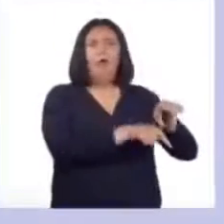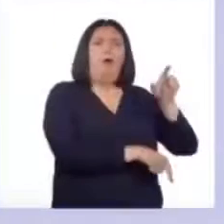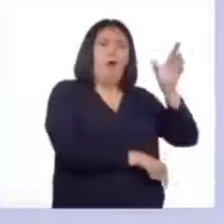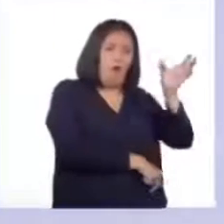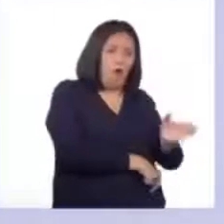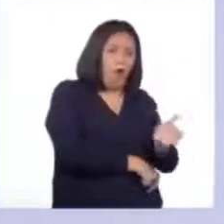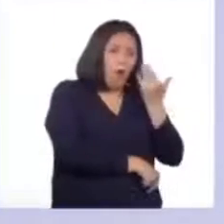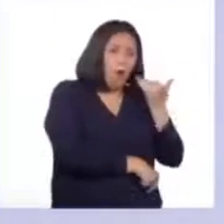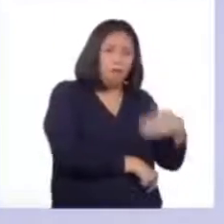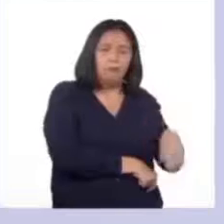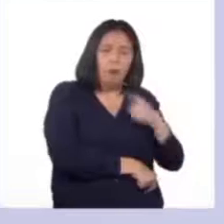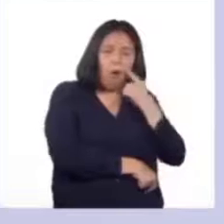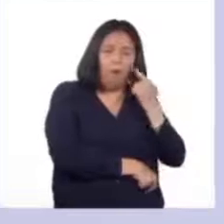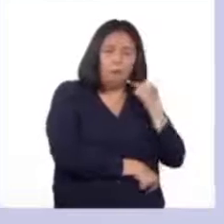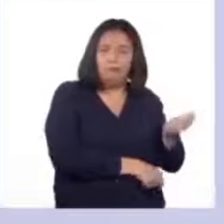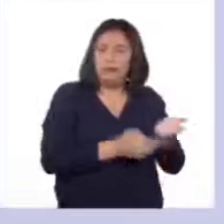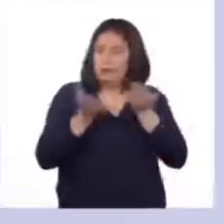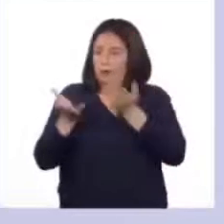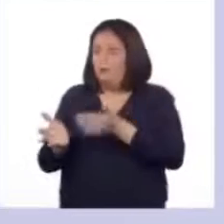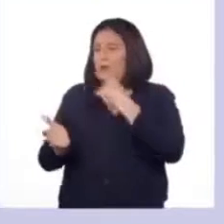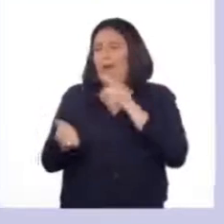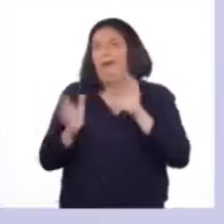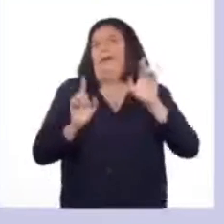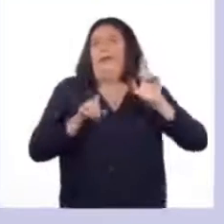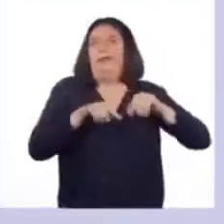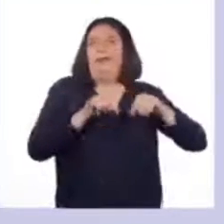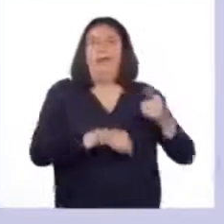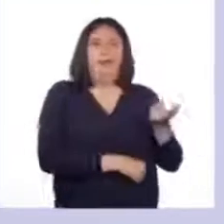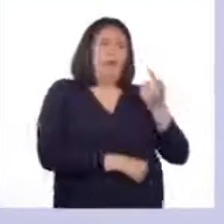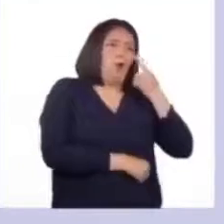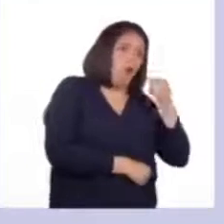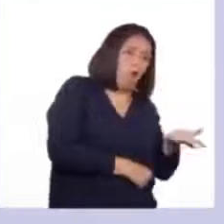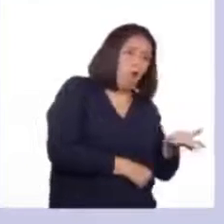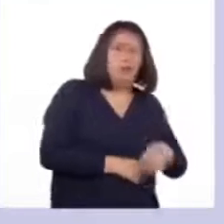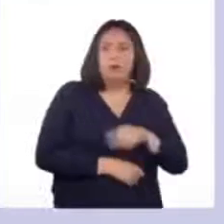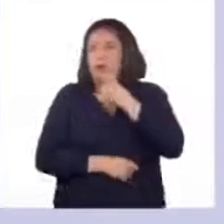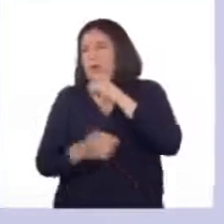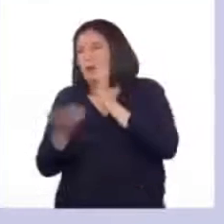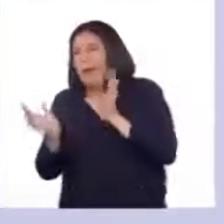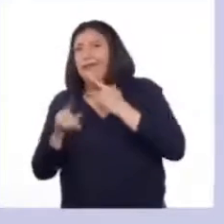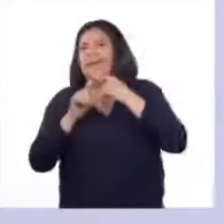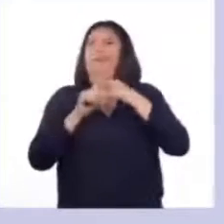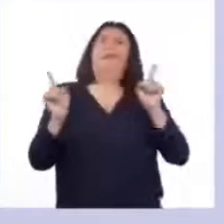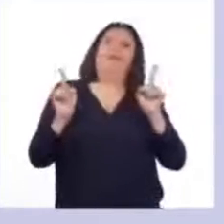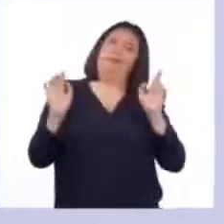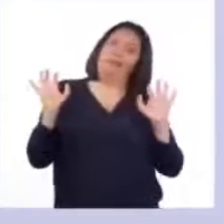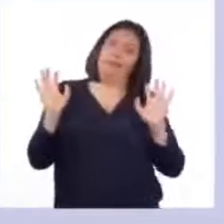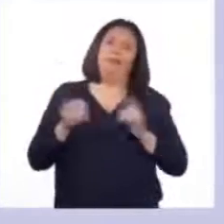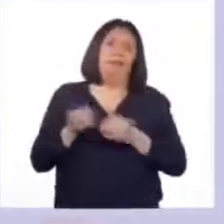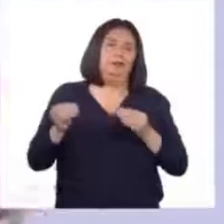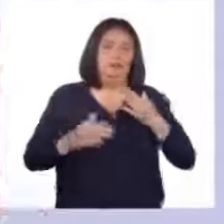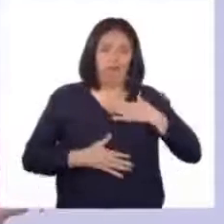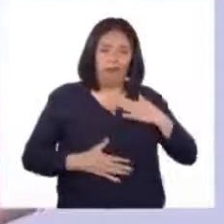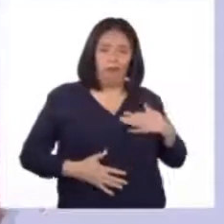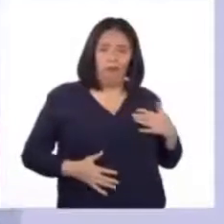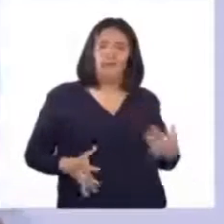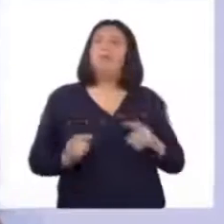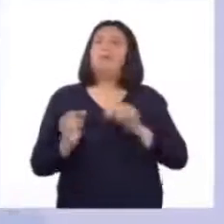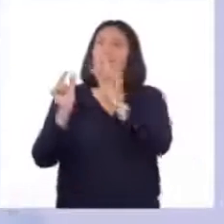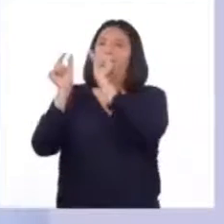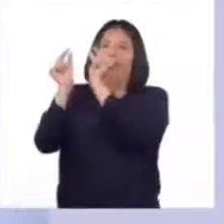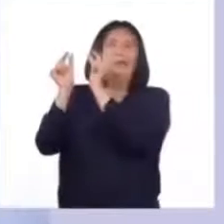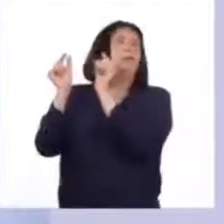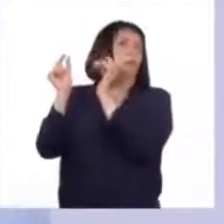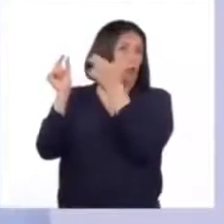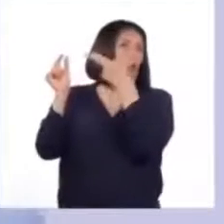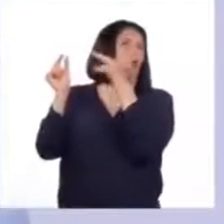mujeres, porque dependiendo si eres chico o chica, estas hormonas actuarán en distintas partes del cuerpo. Ajá, eso